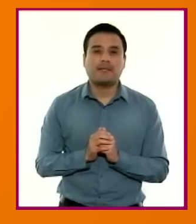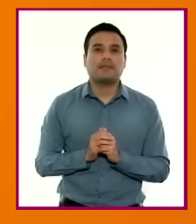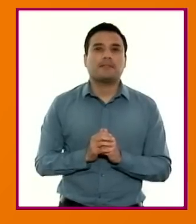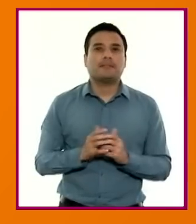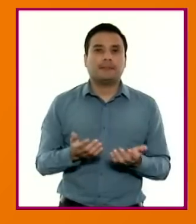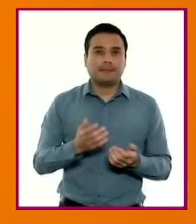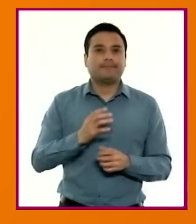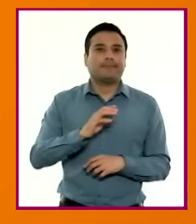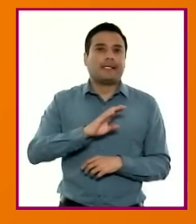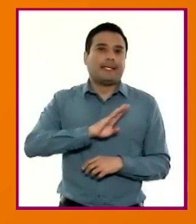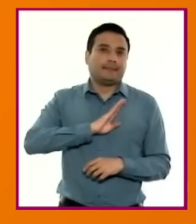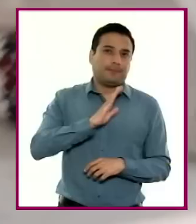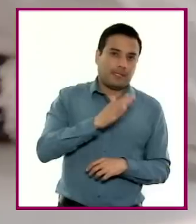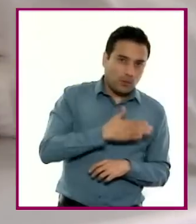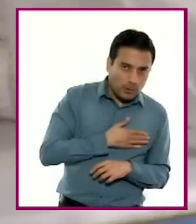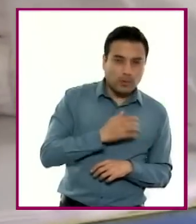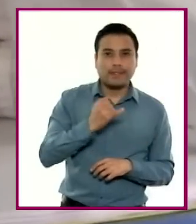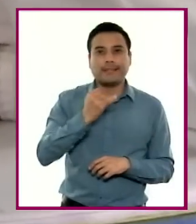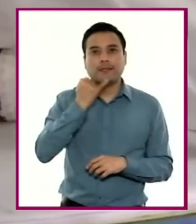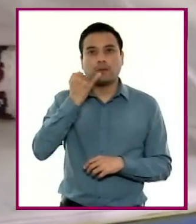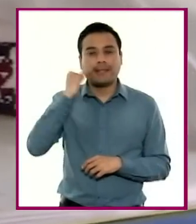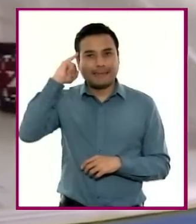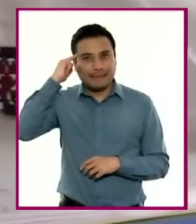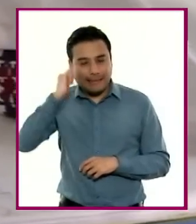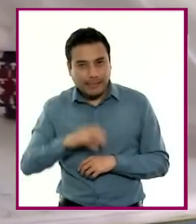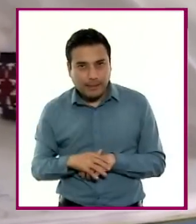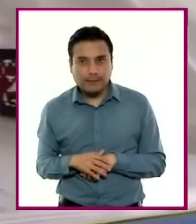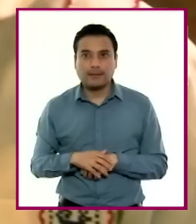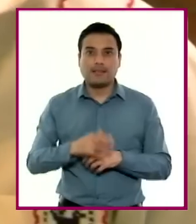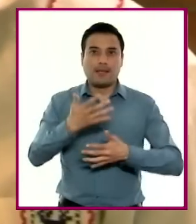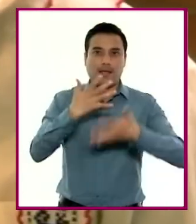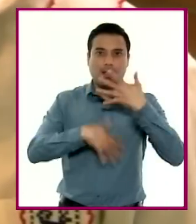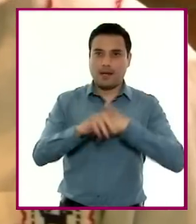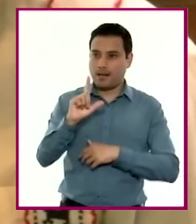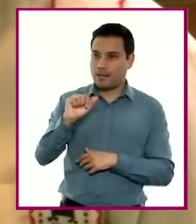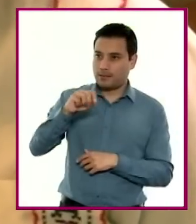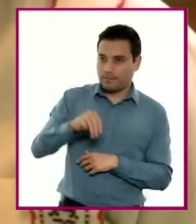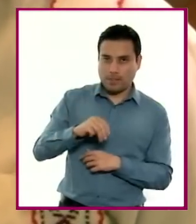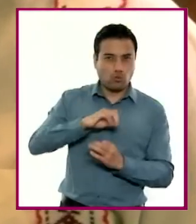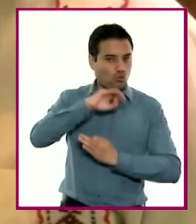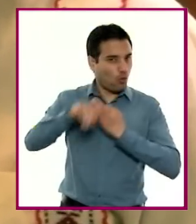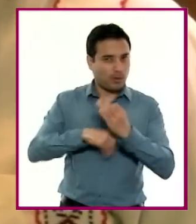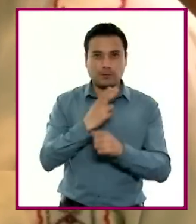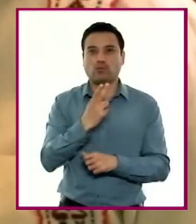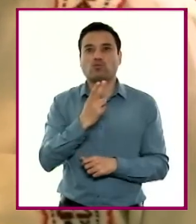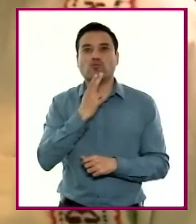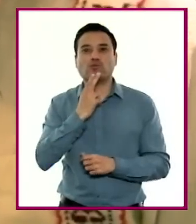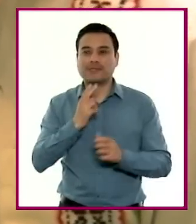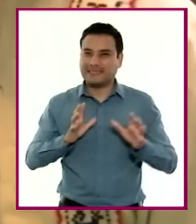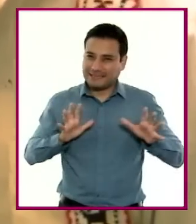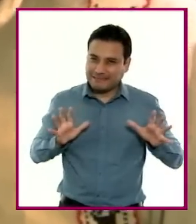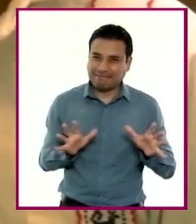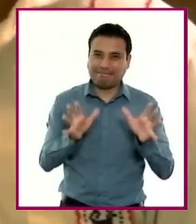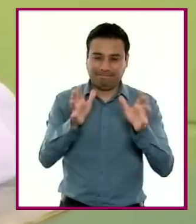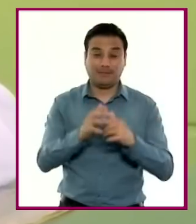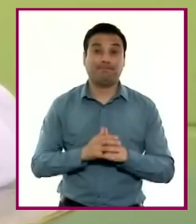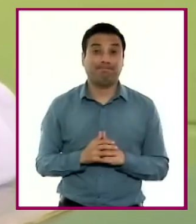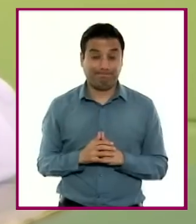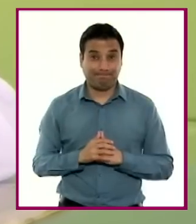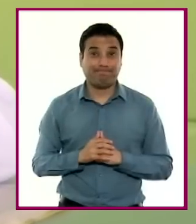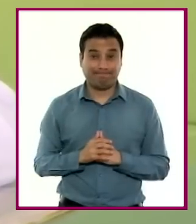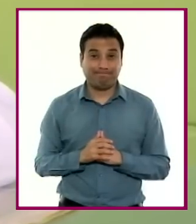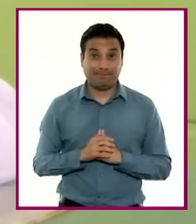la segunda lengua enriquezca y no sustituya a la lengua materna, cualquiera que ésta sea. Es